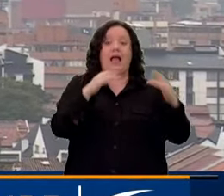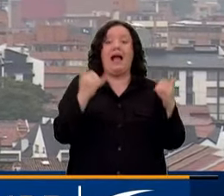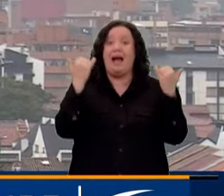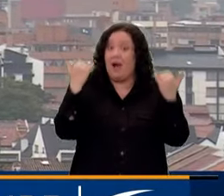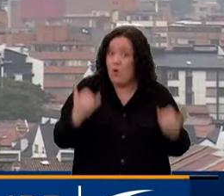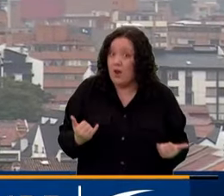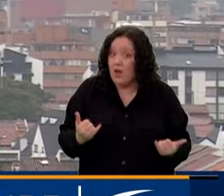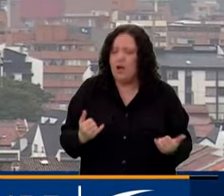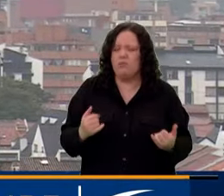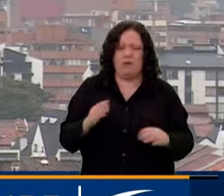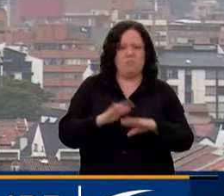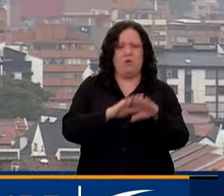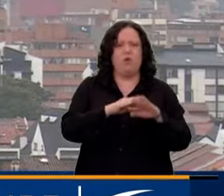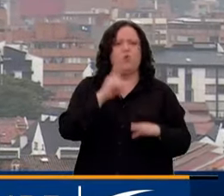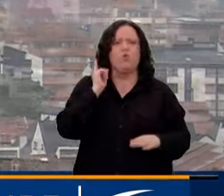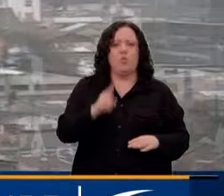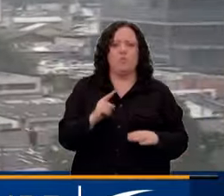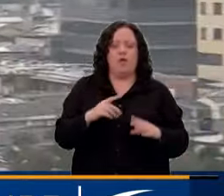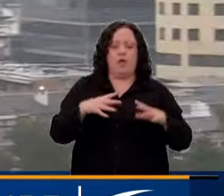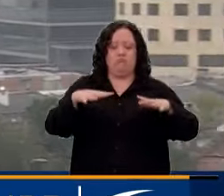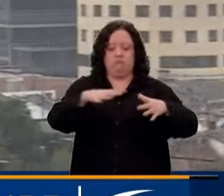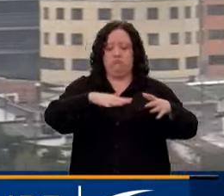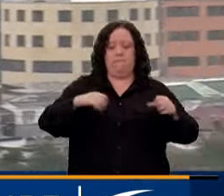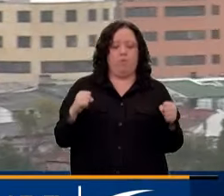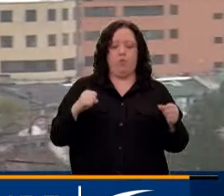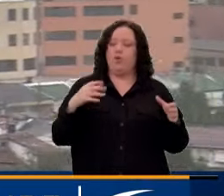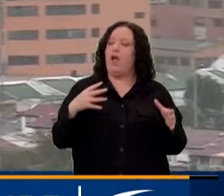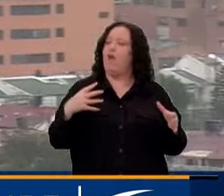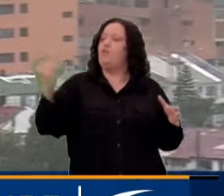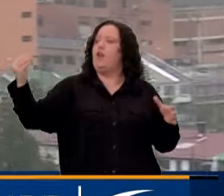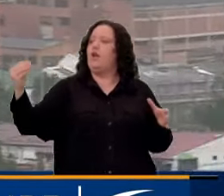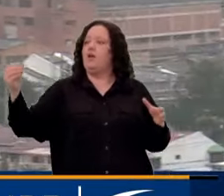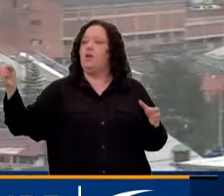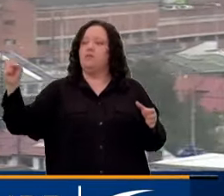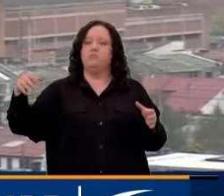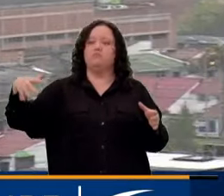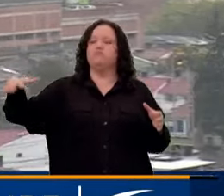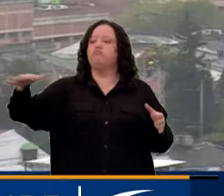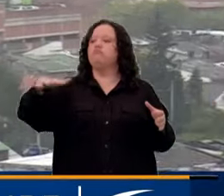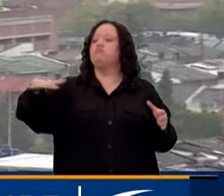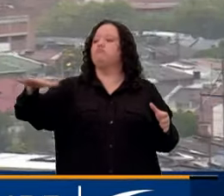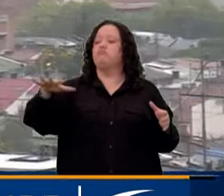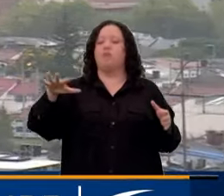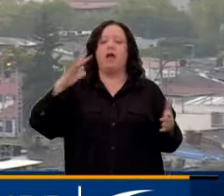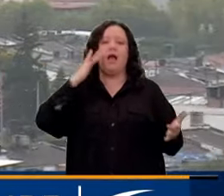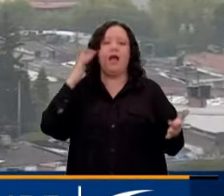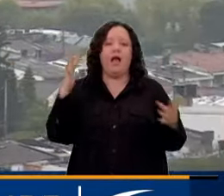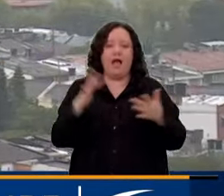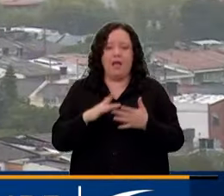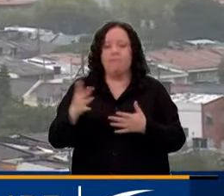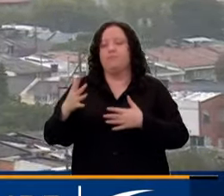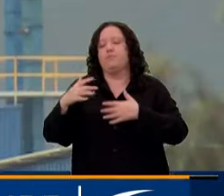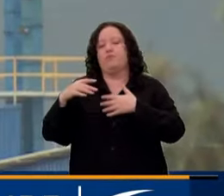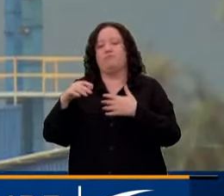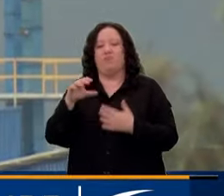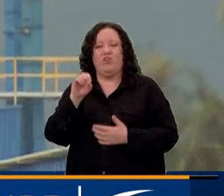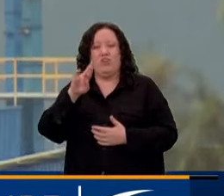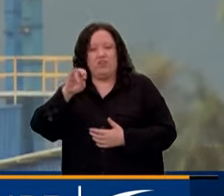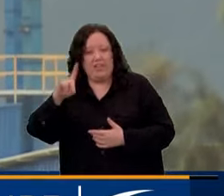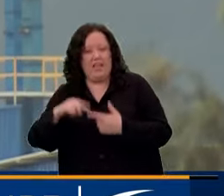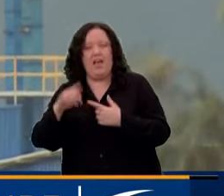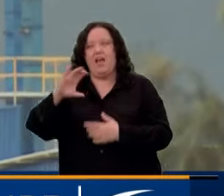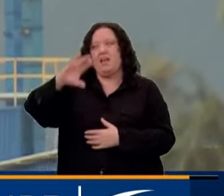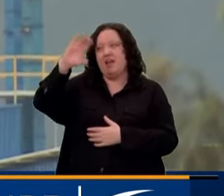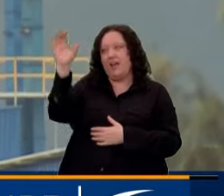estamos hablando de fenómenos externos a la ciudad. Son incendios en las regiones de la Orinoquía, el Caribe y el río Magdalena, pero particularmente